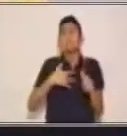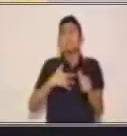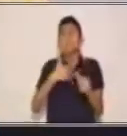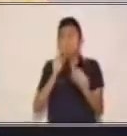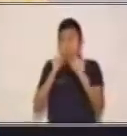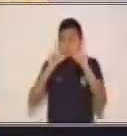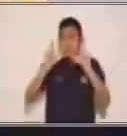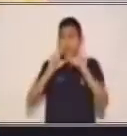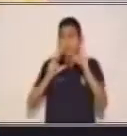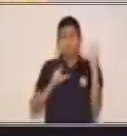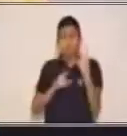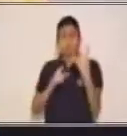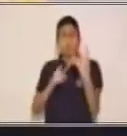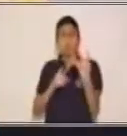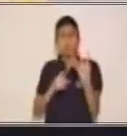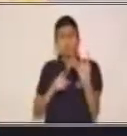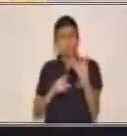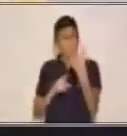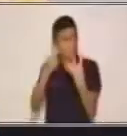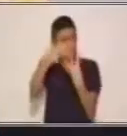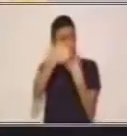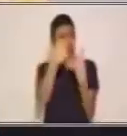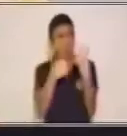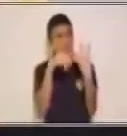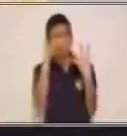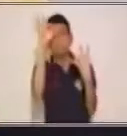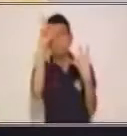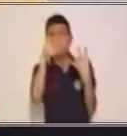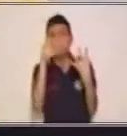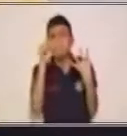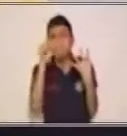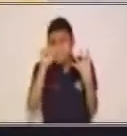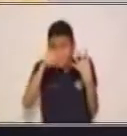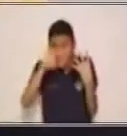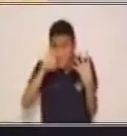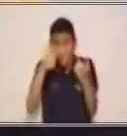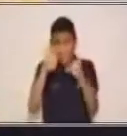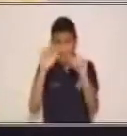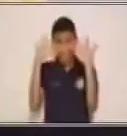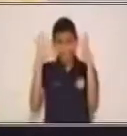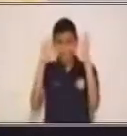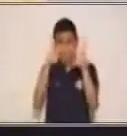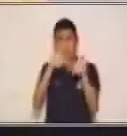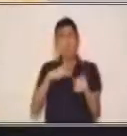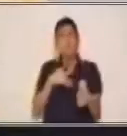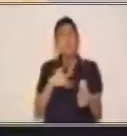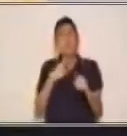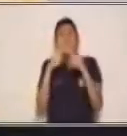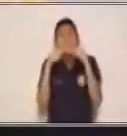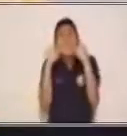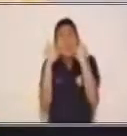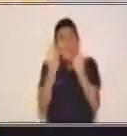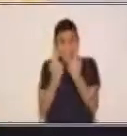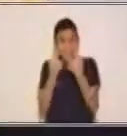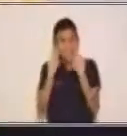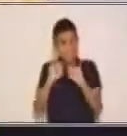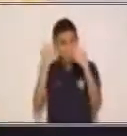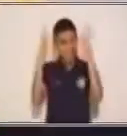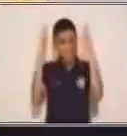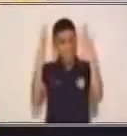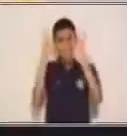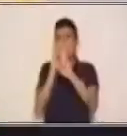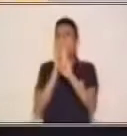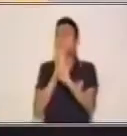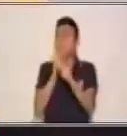asustado? Sí, muy bien. ¿Te sientes feliz? Muy bien.